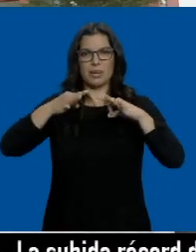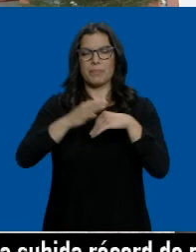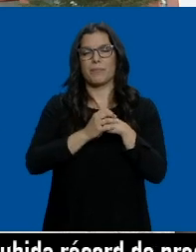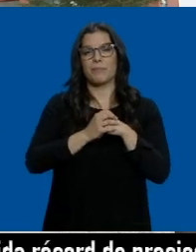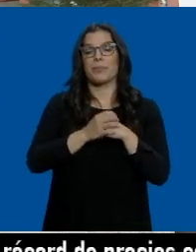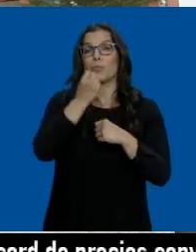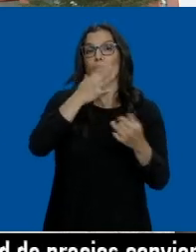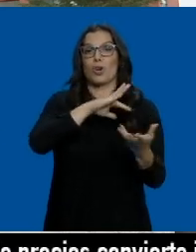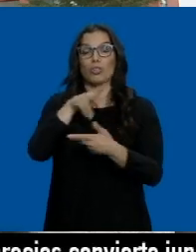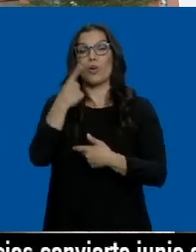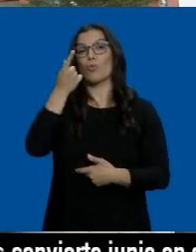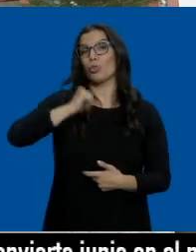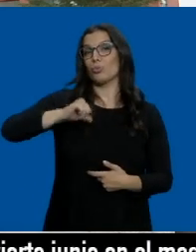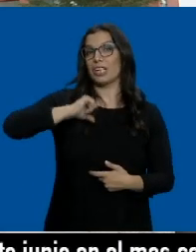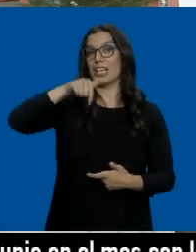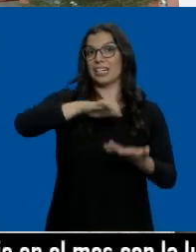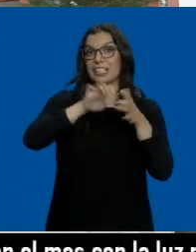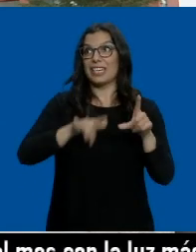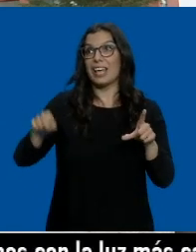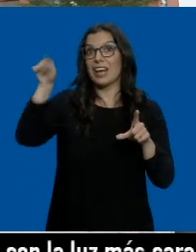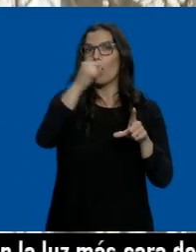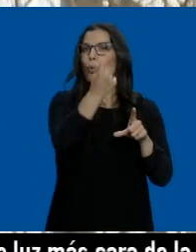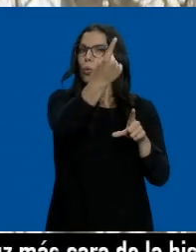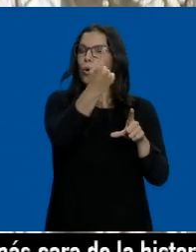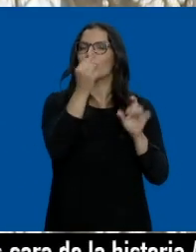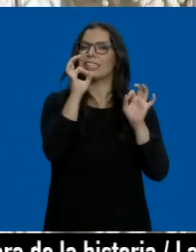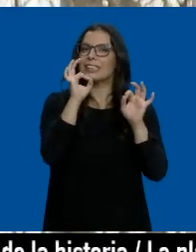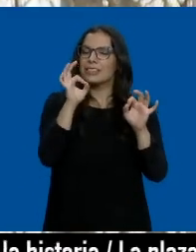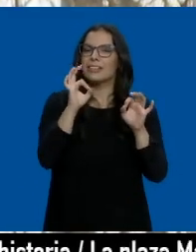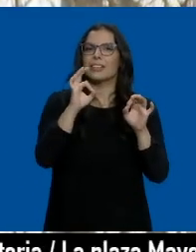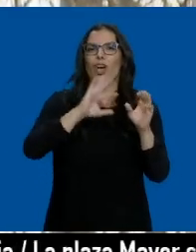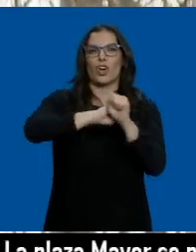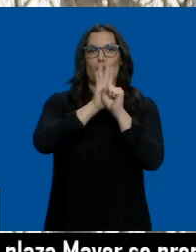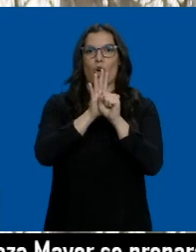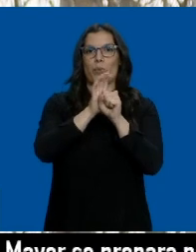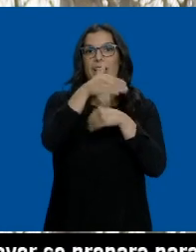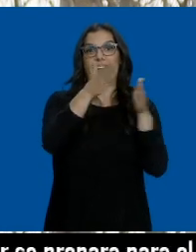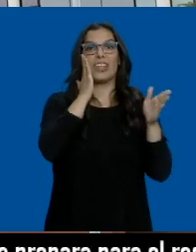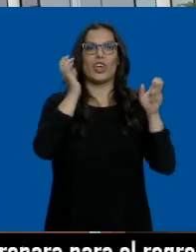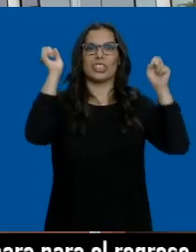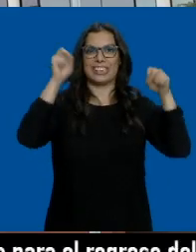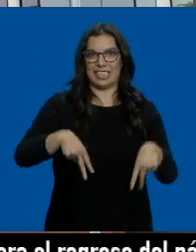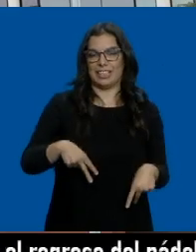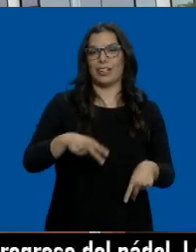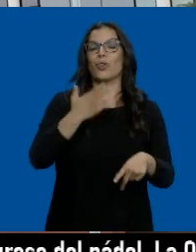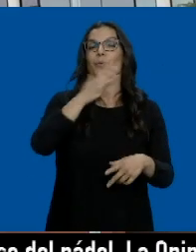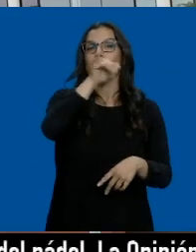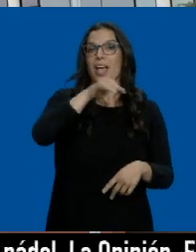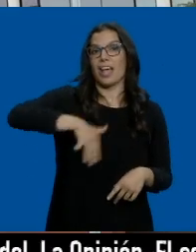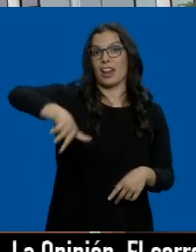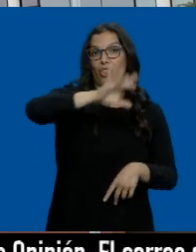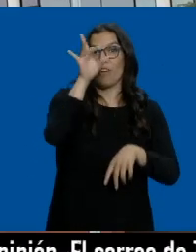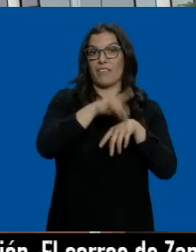noticia, hay un hospital de Castilla y León sin pacientes COVID en planta. Es el hospital del Bierzo, no tiene ningún enfermo de